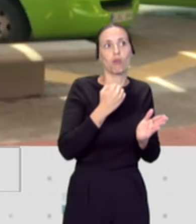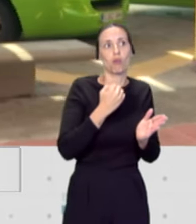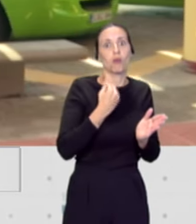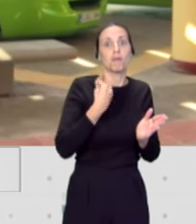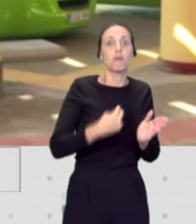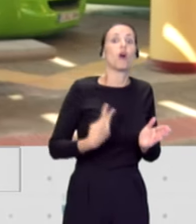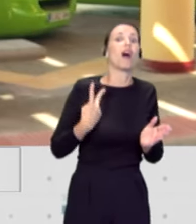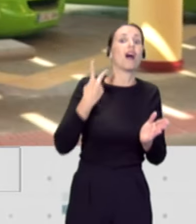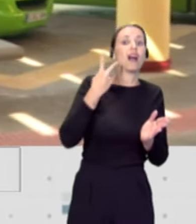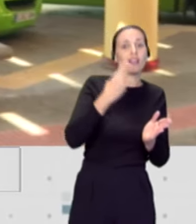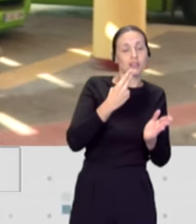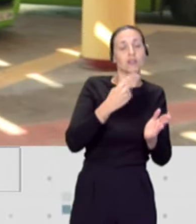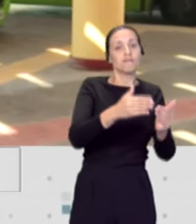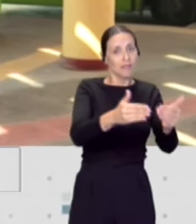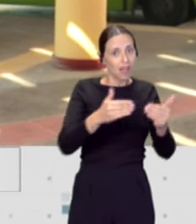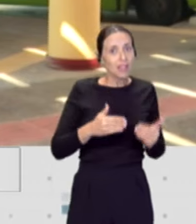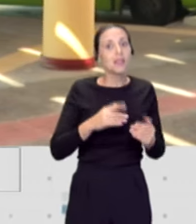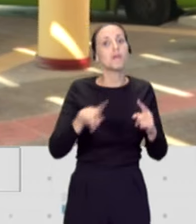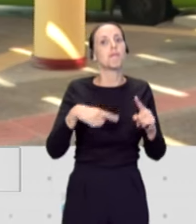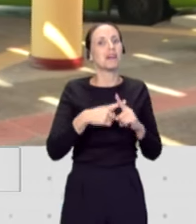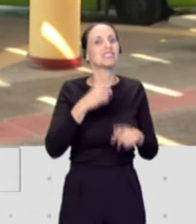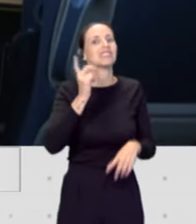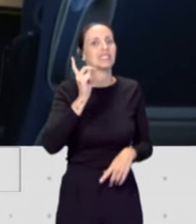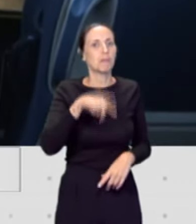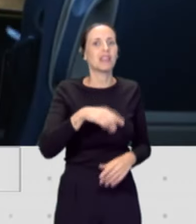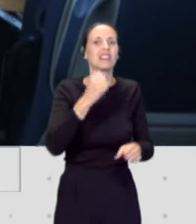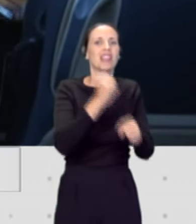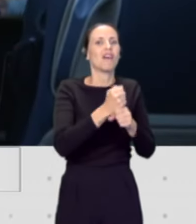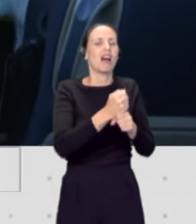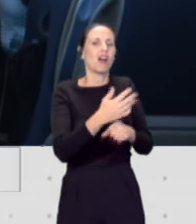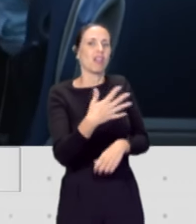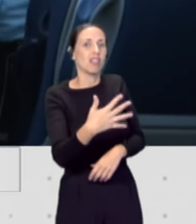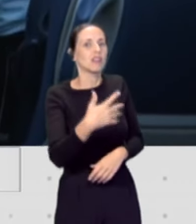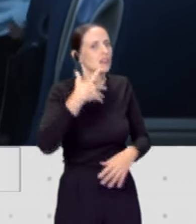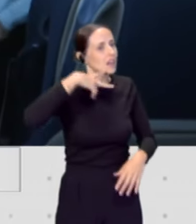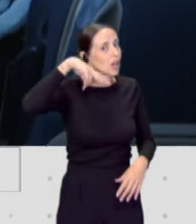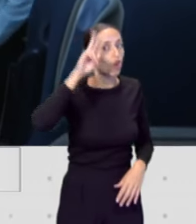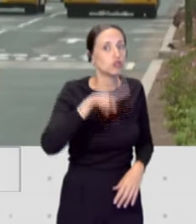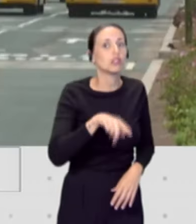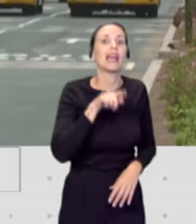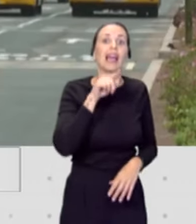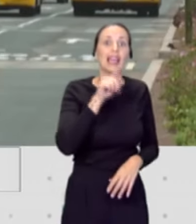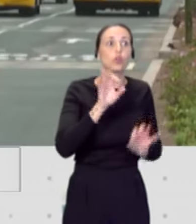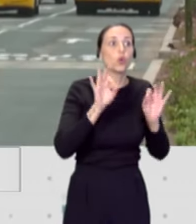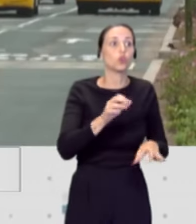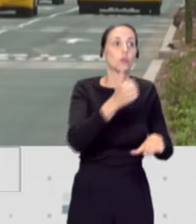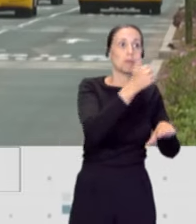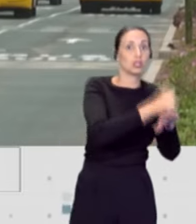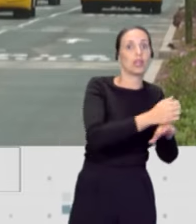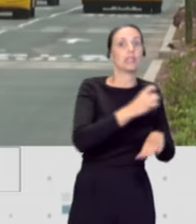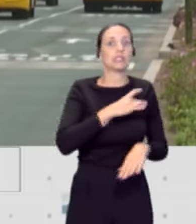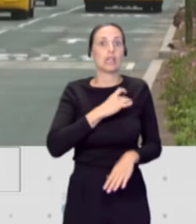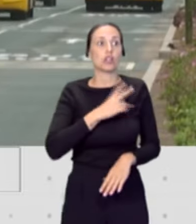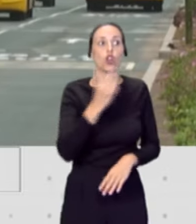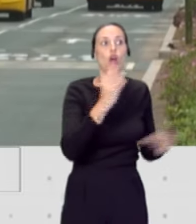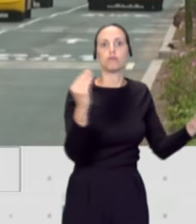edad de la antigüedad y el reconocimiento de la penosidad del trabajo no es el punto de conflicto entre patronal y sindicato. En eso estamos perfectamente de